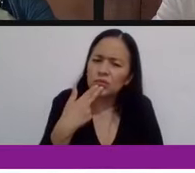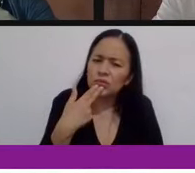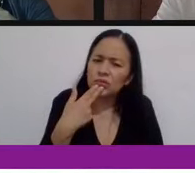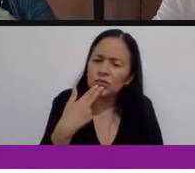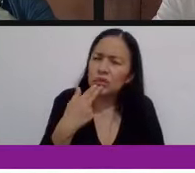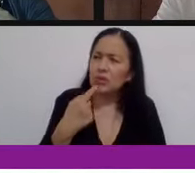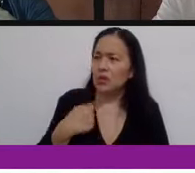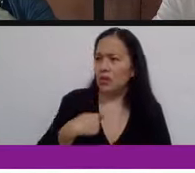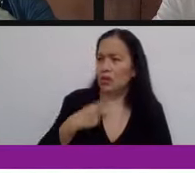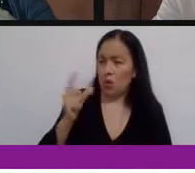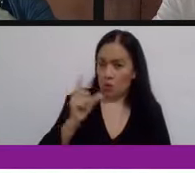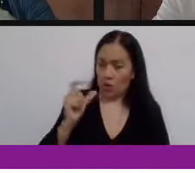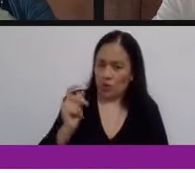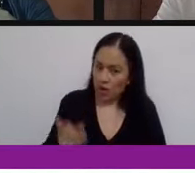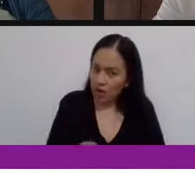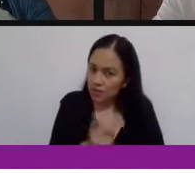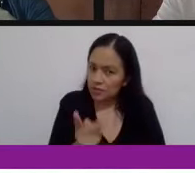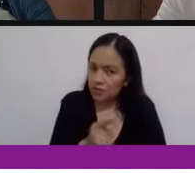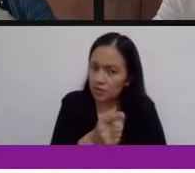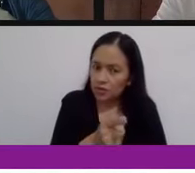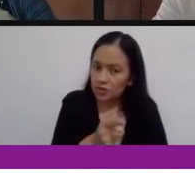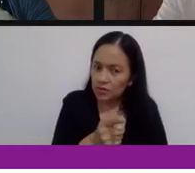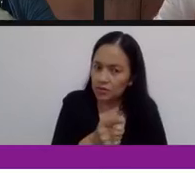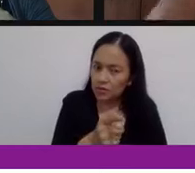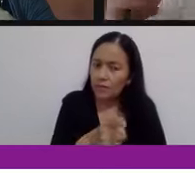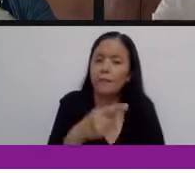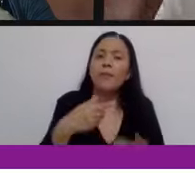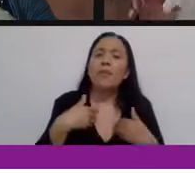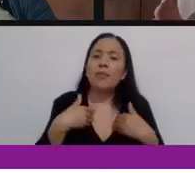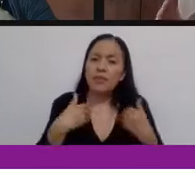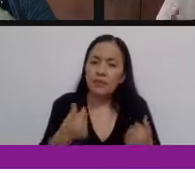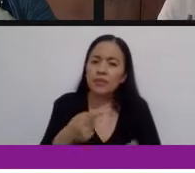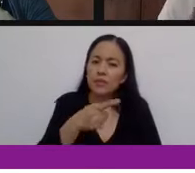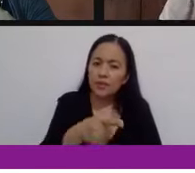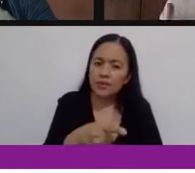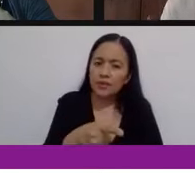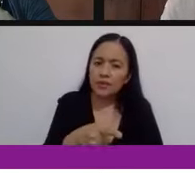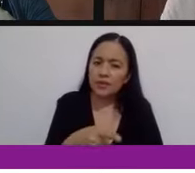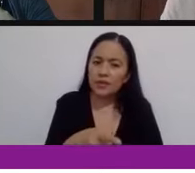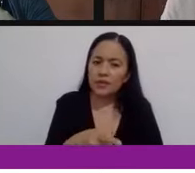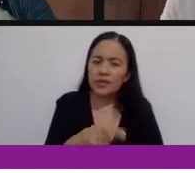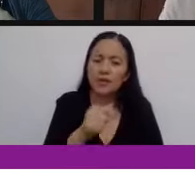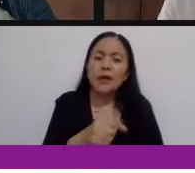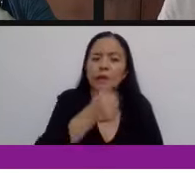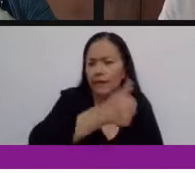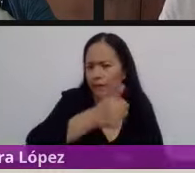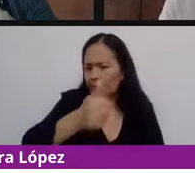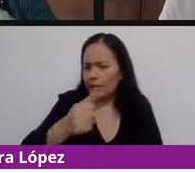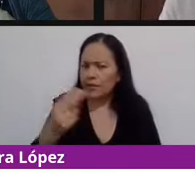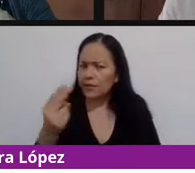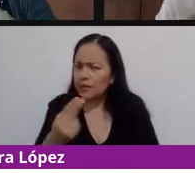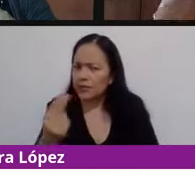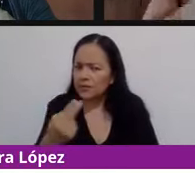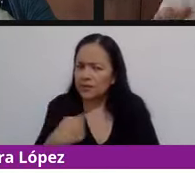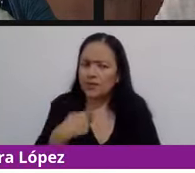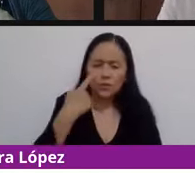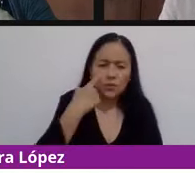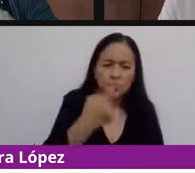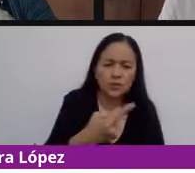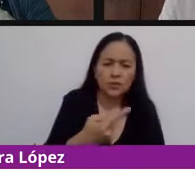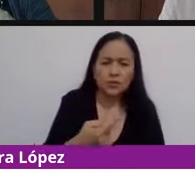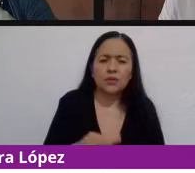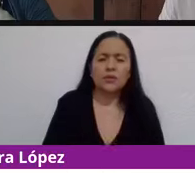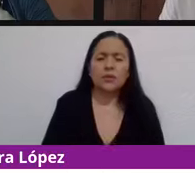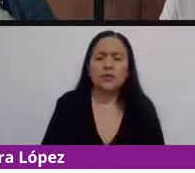esa pregunta, la hago con el fin de entender qué estamos viendo y presente y cuáles son las necesidades. Porque si bien es un